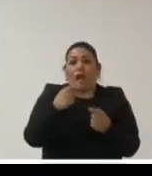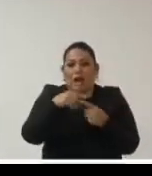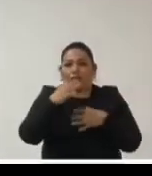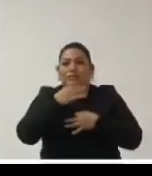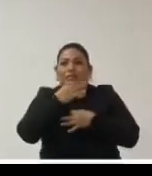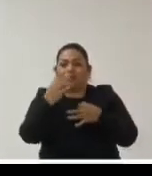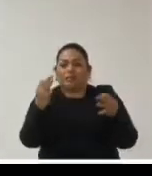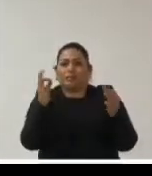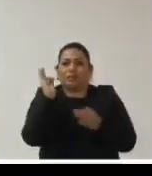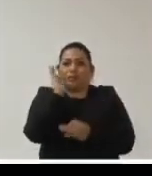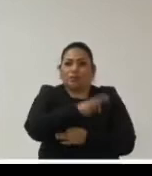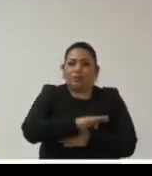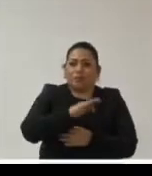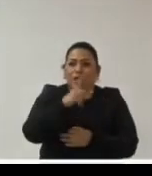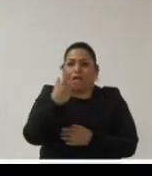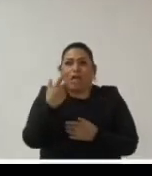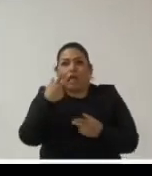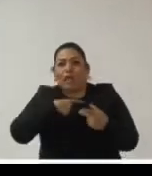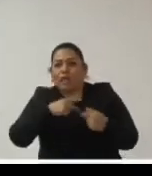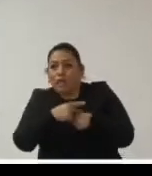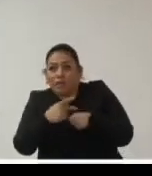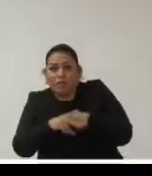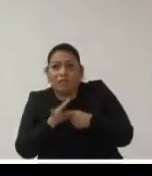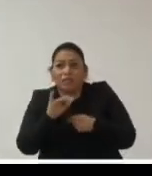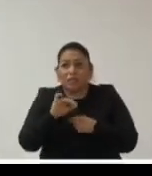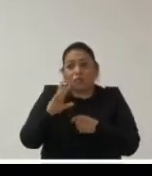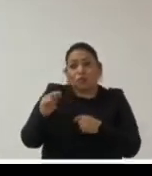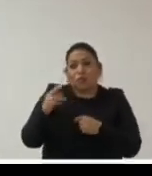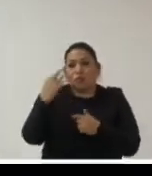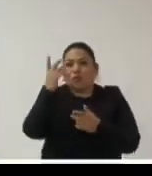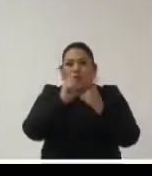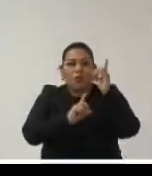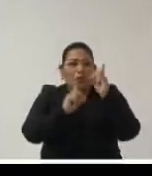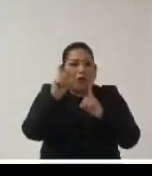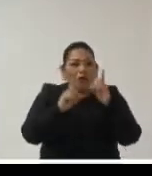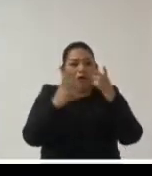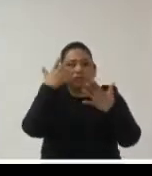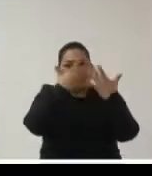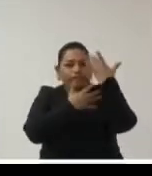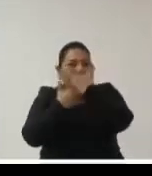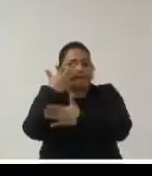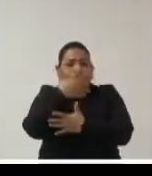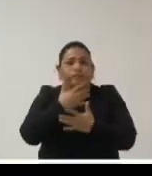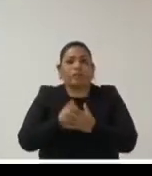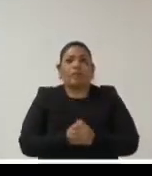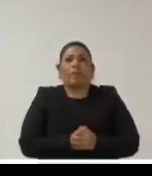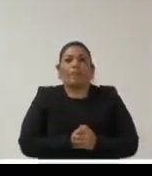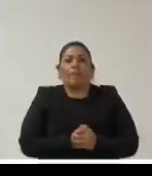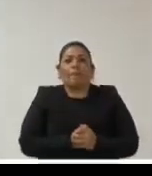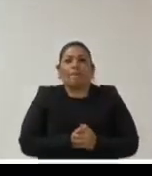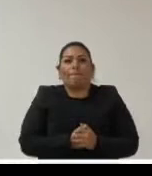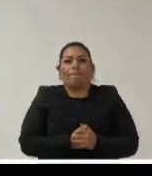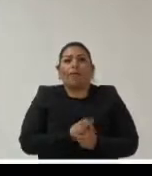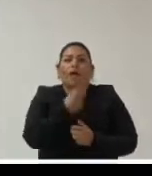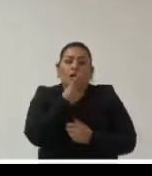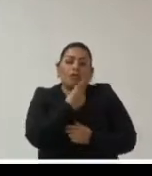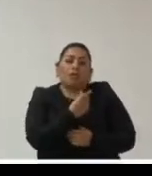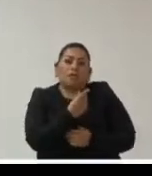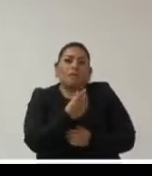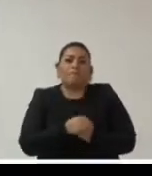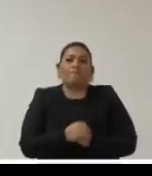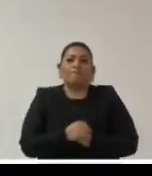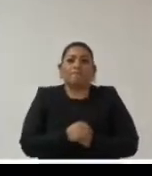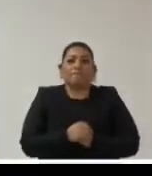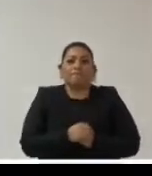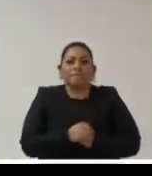propósito de esto también y aquí hay un desafío muy importante para nosotros como órganos garantes y en general para los gobiernos decide por lo tanto combatir la